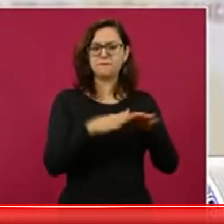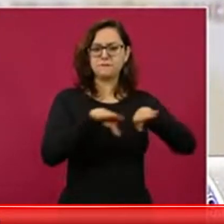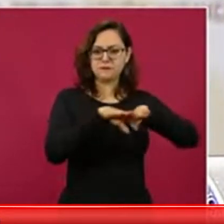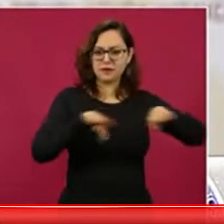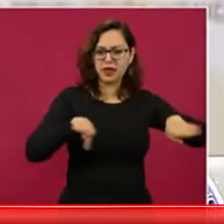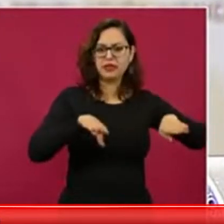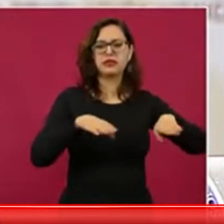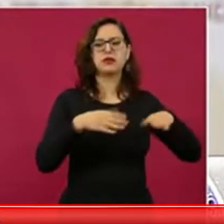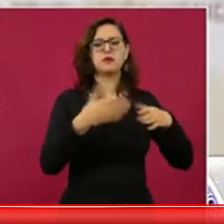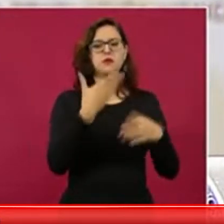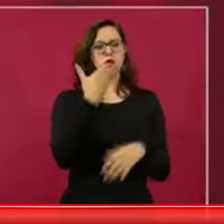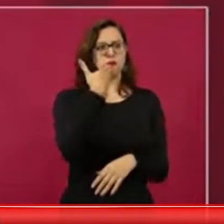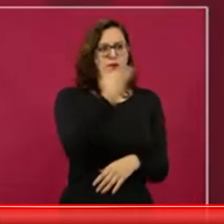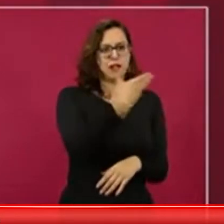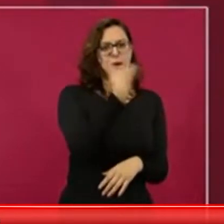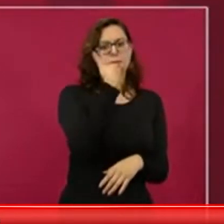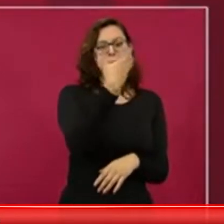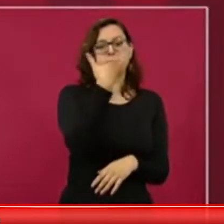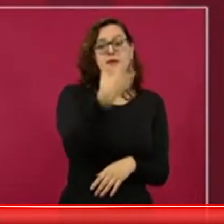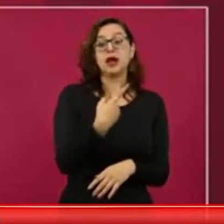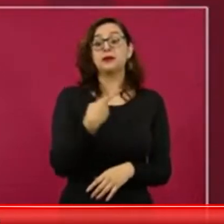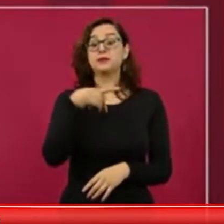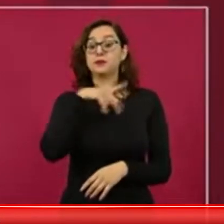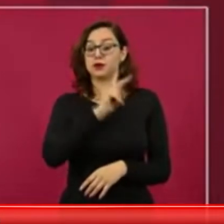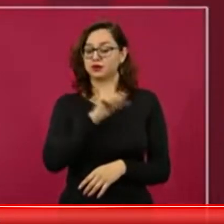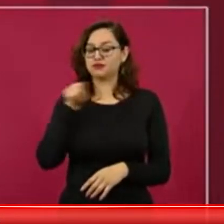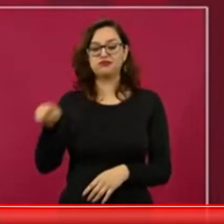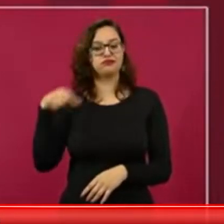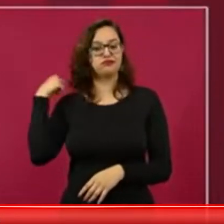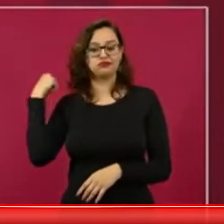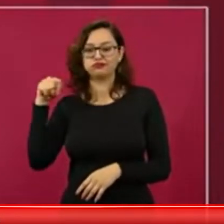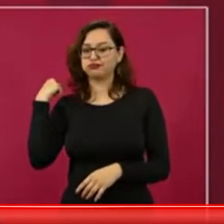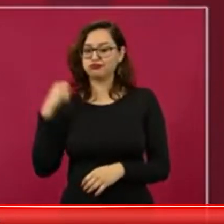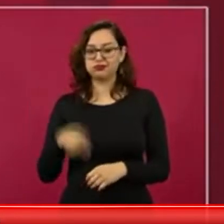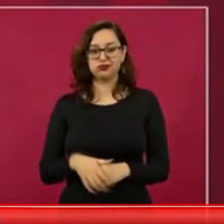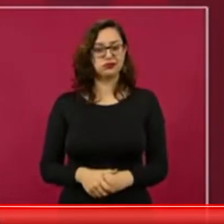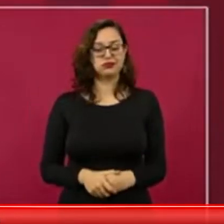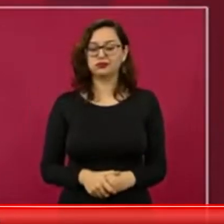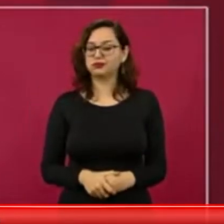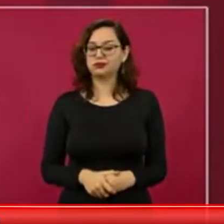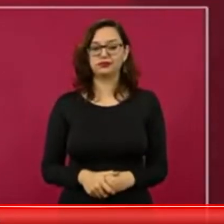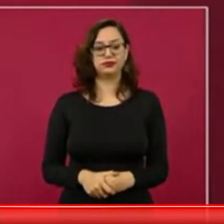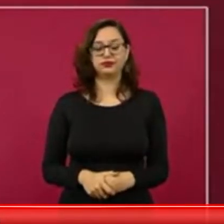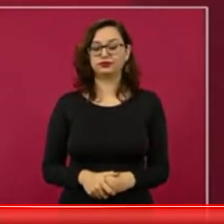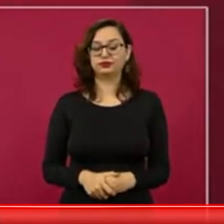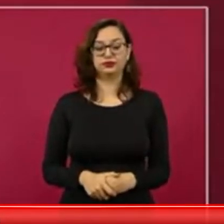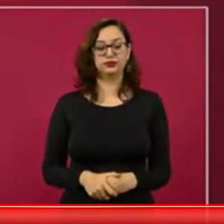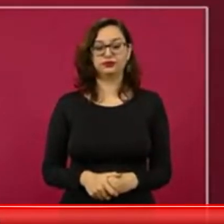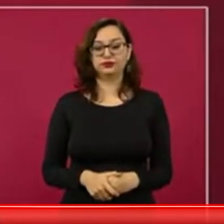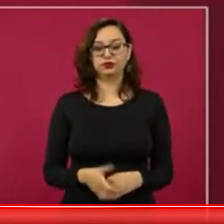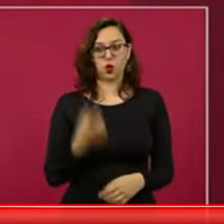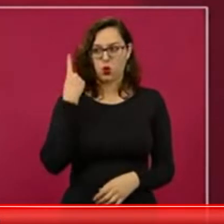política, aquí no se decidía, en la Quinta Grijalva.